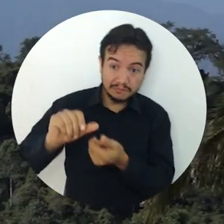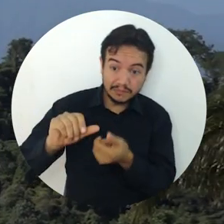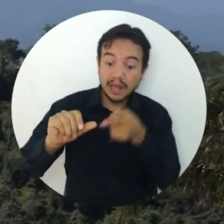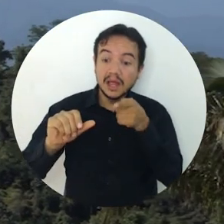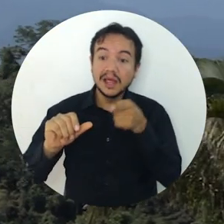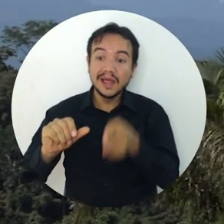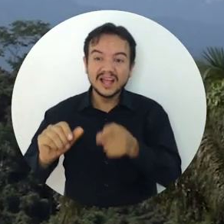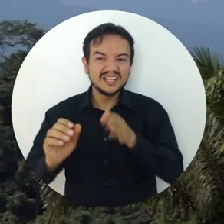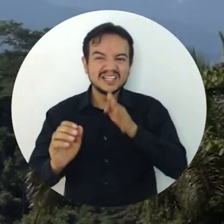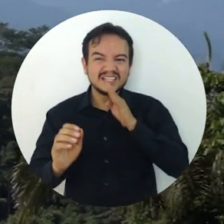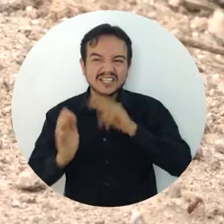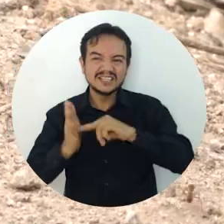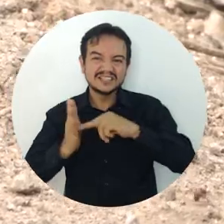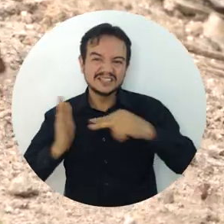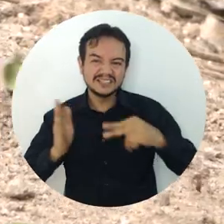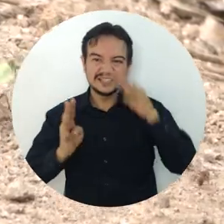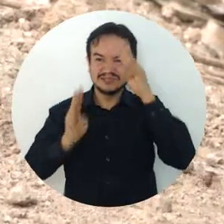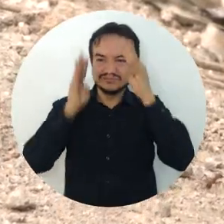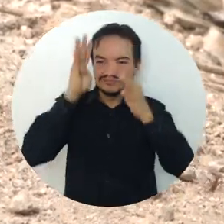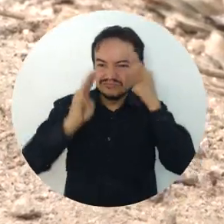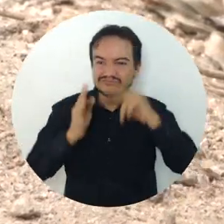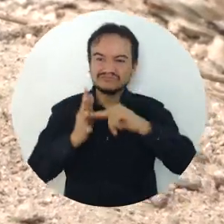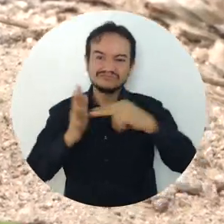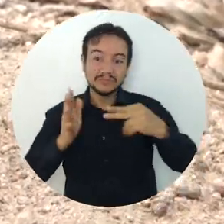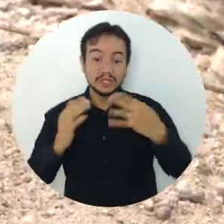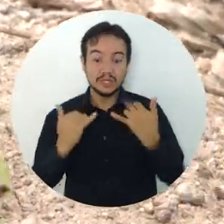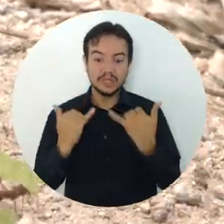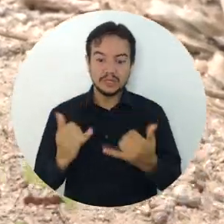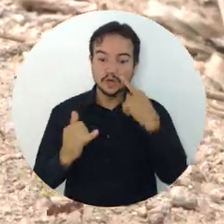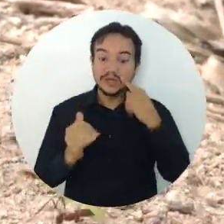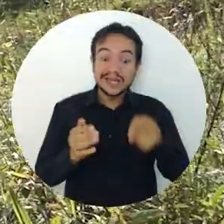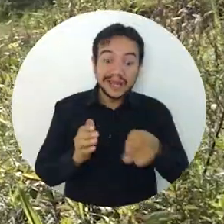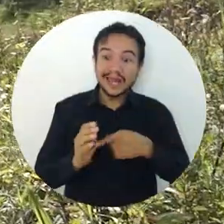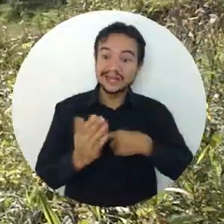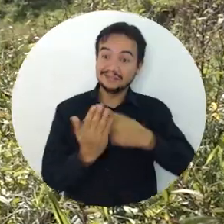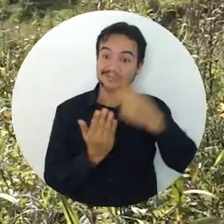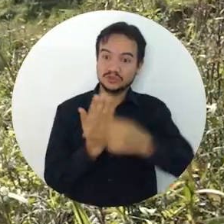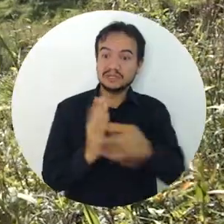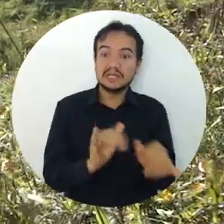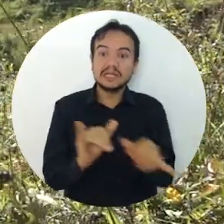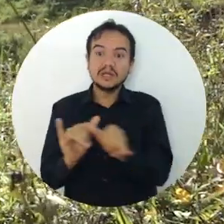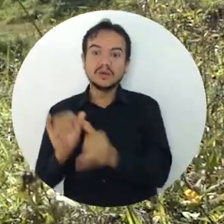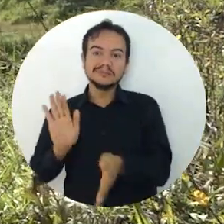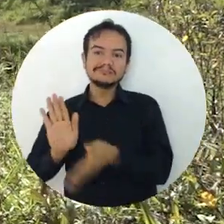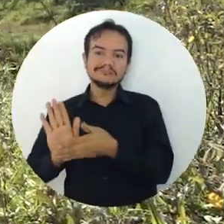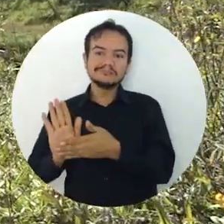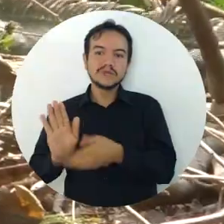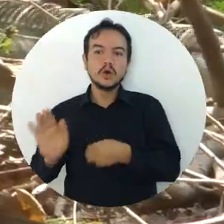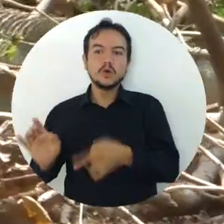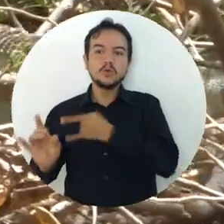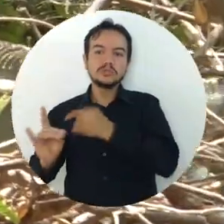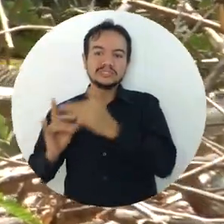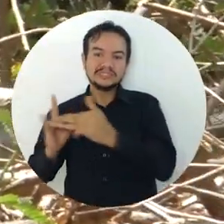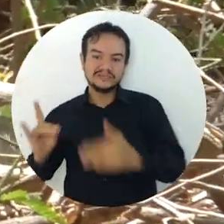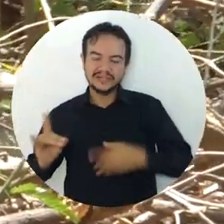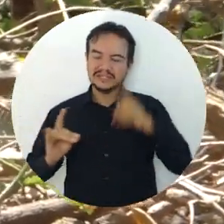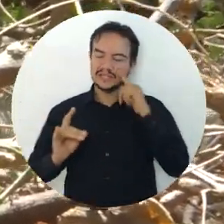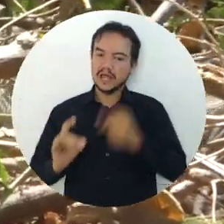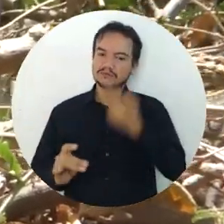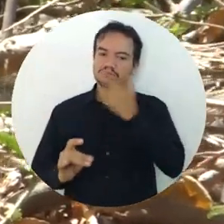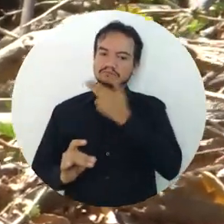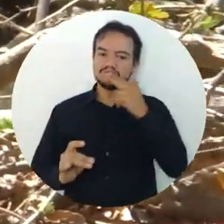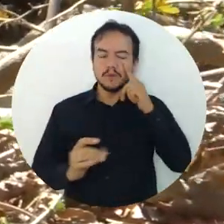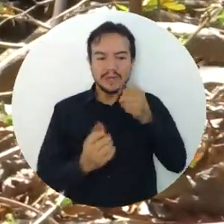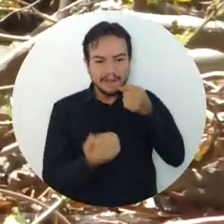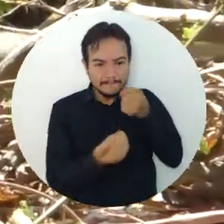colecciones biológicas financiado por el Ministerio de Ciencia, Tecnología e Innovación y hoy por hoy ratifica el compromiso de Unimagdalena ante la